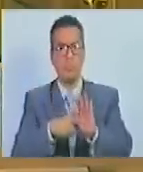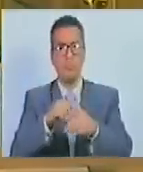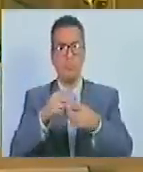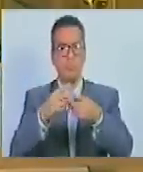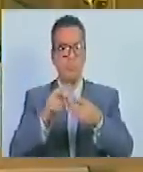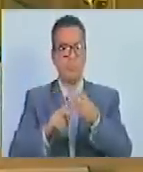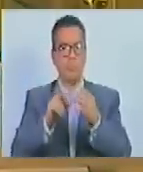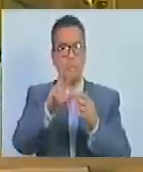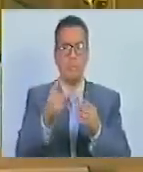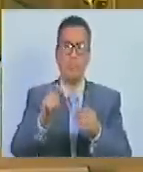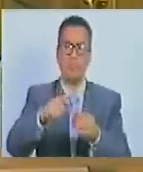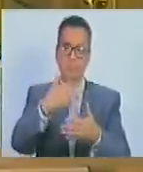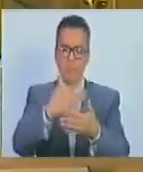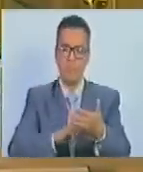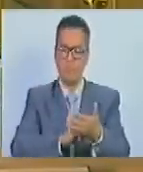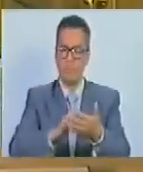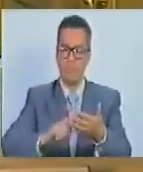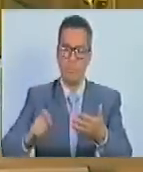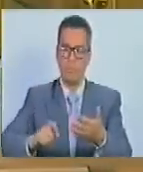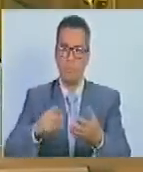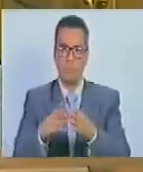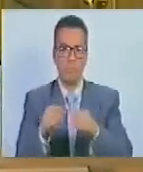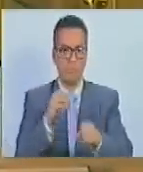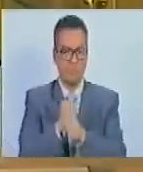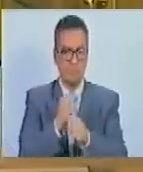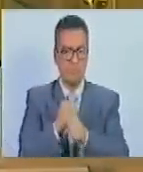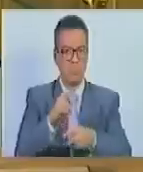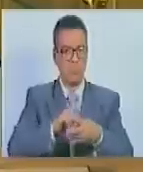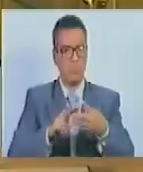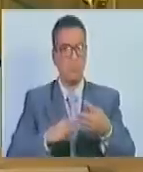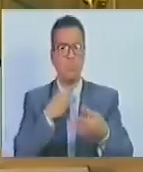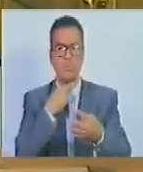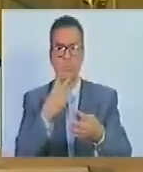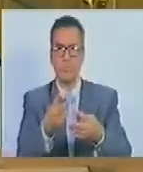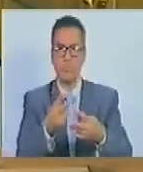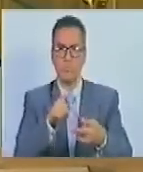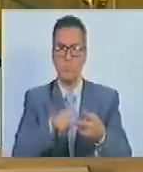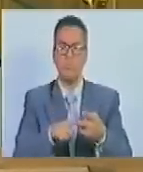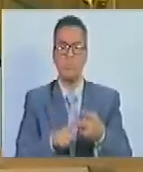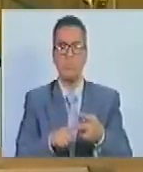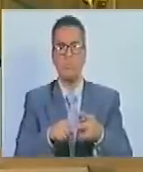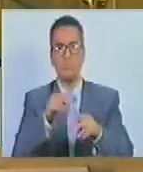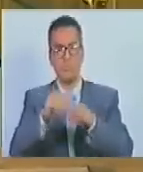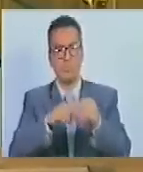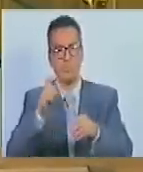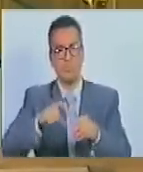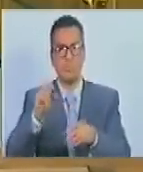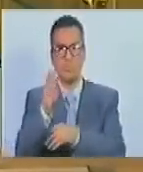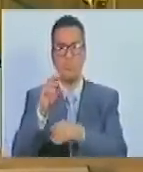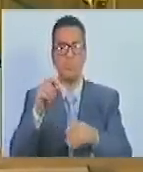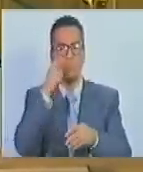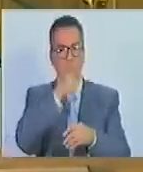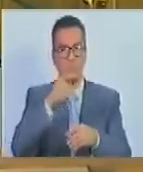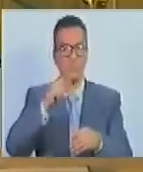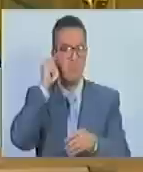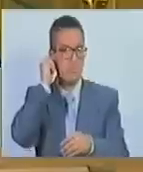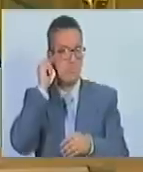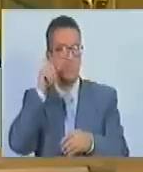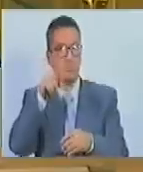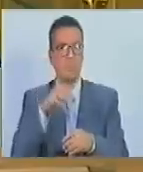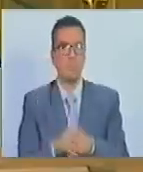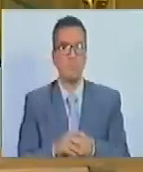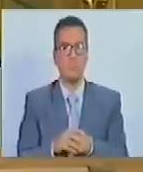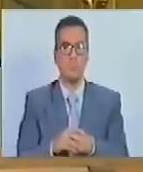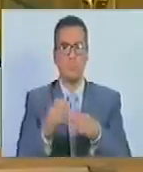trimestralmente el informe de gestión y la rendición de cuenta pública cuando le sea requerido por la Asamblea de Ciudadanas y Ciudadanos,